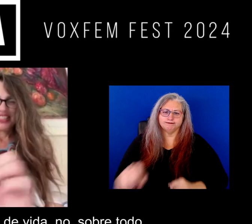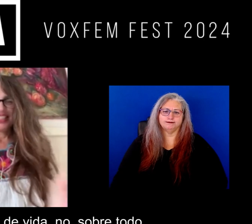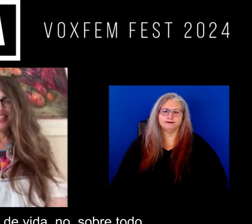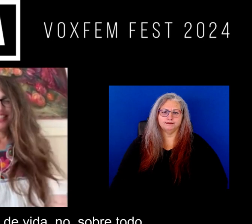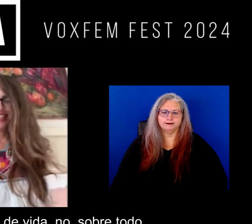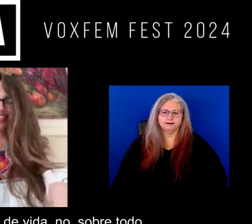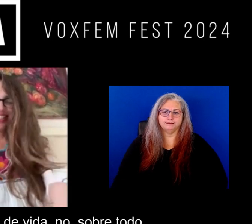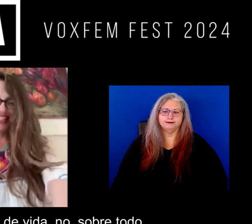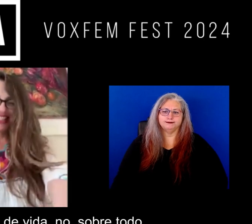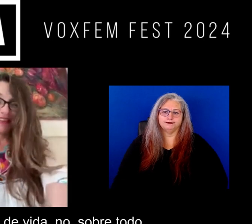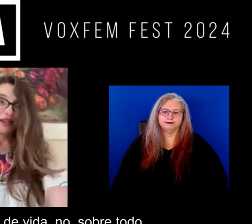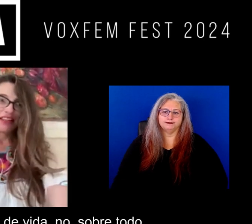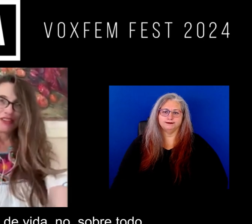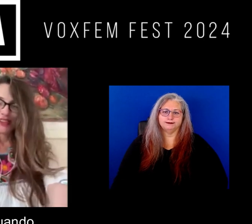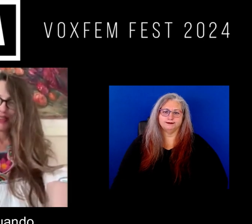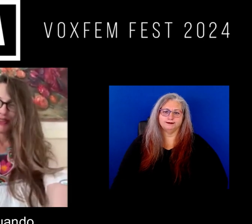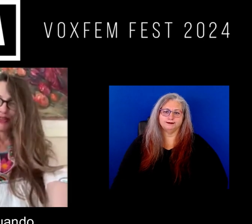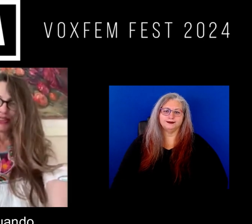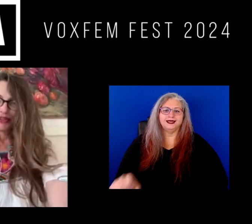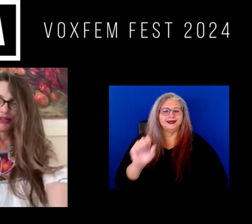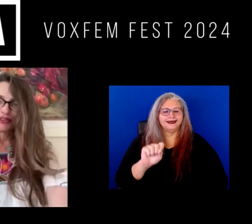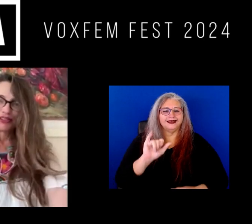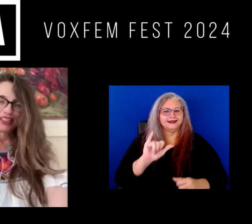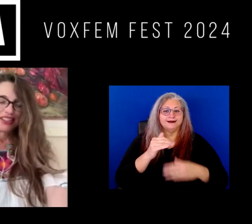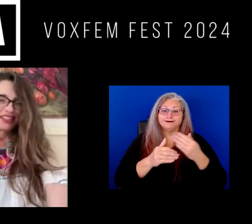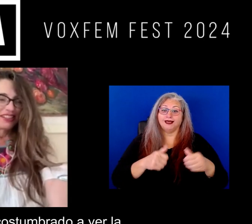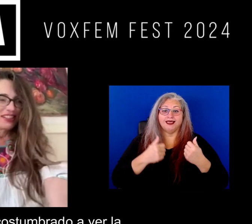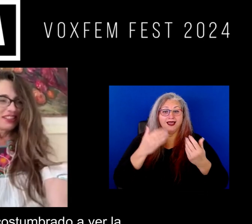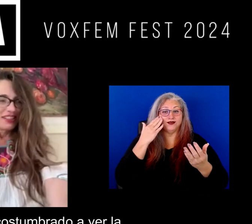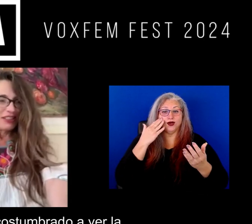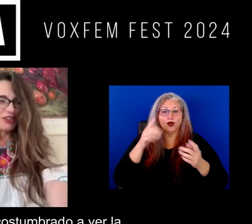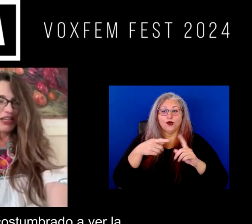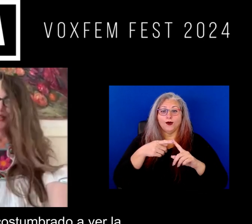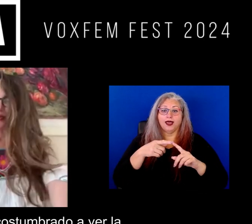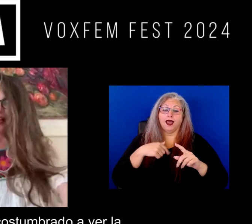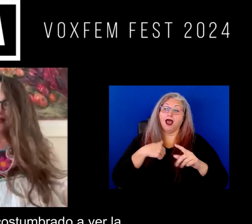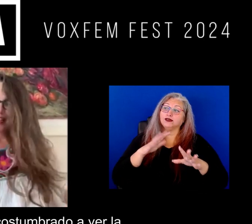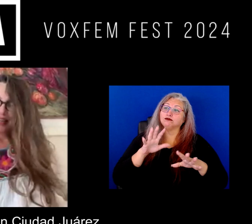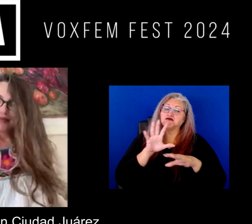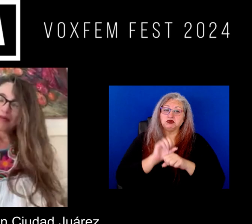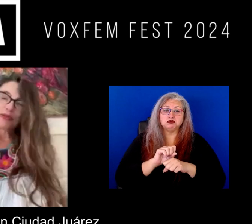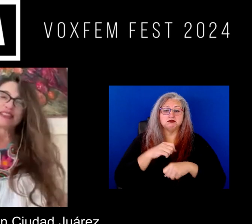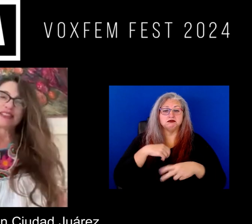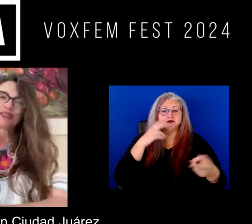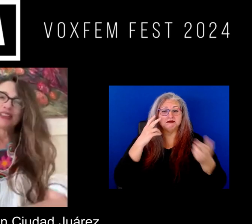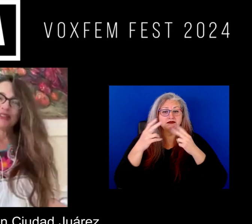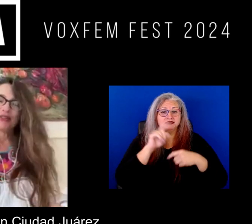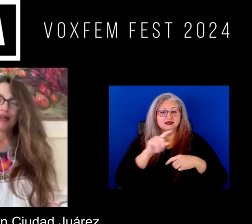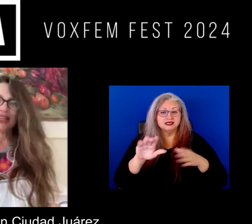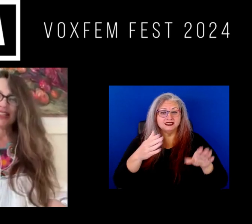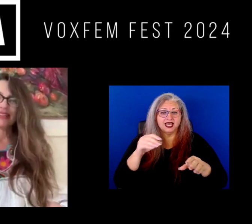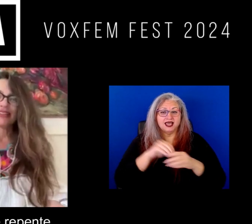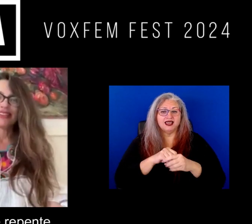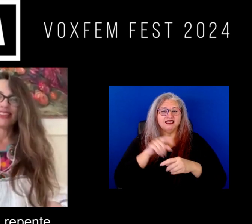Pues sí, es ley de vida, ¿no? Sobre todo cuando estoy acostumbrada a ver la muerte en